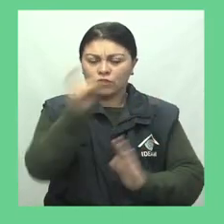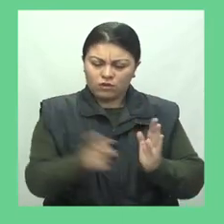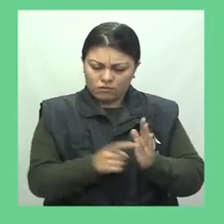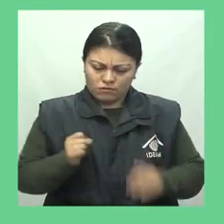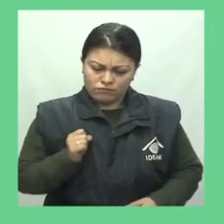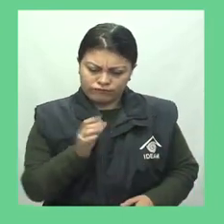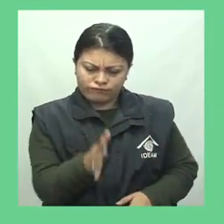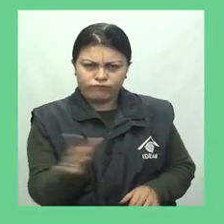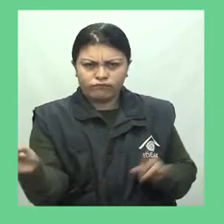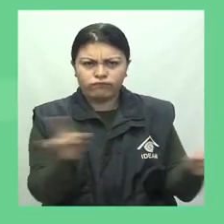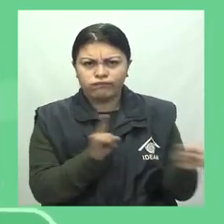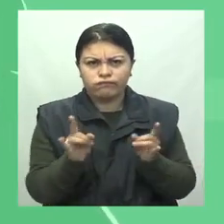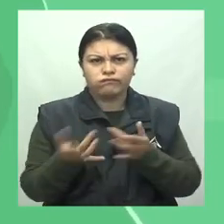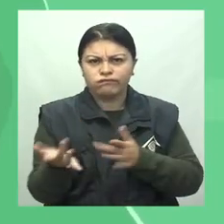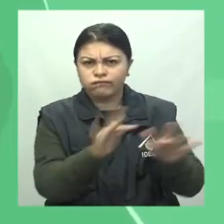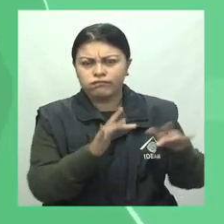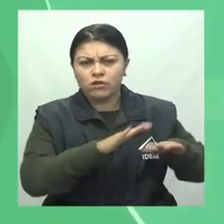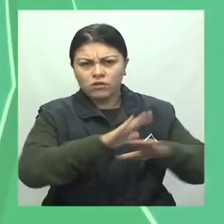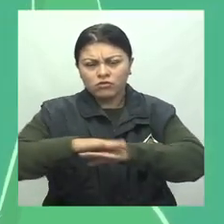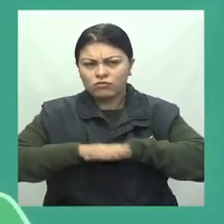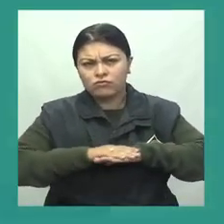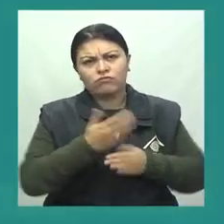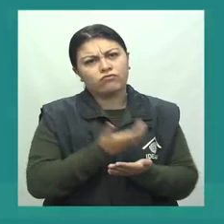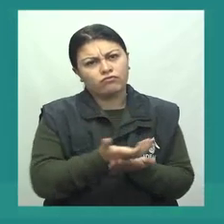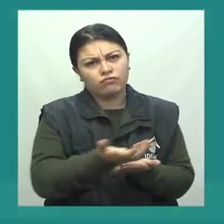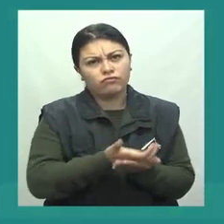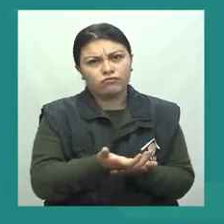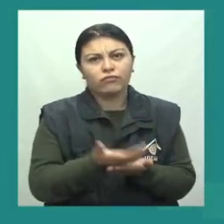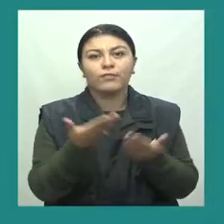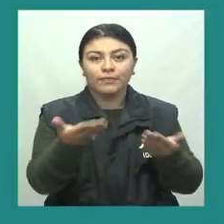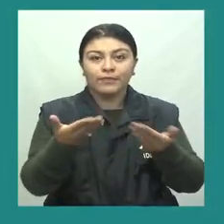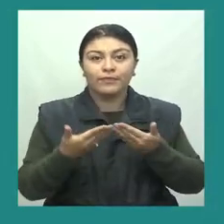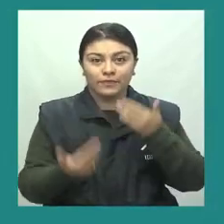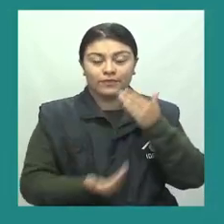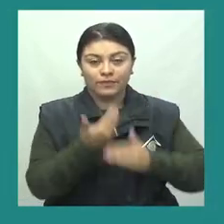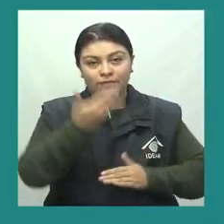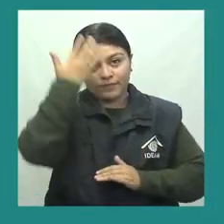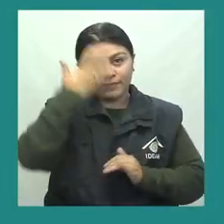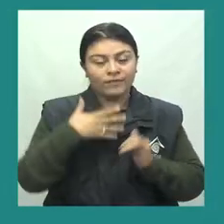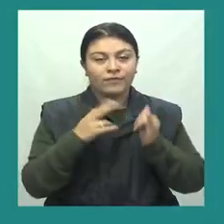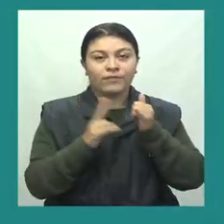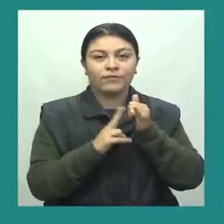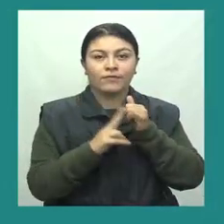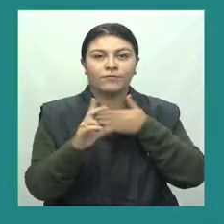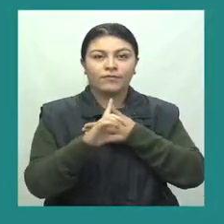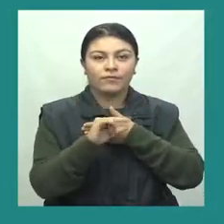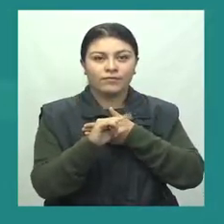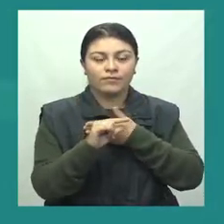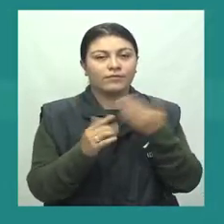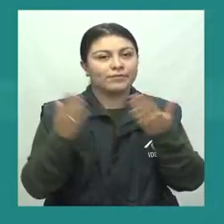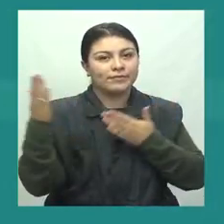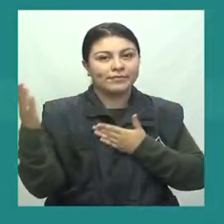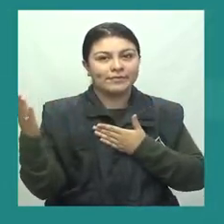detallada, satelital, recomendaciones y muchas opciones de interacción. Síganos a través de nuestras redes sociales.